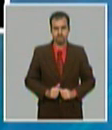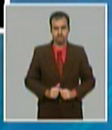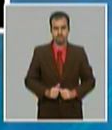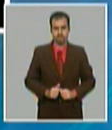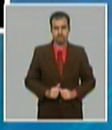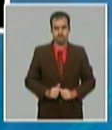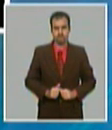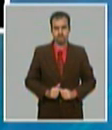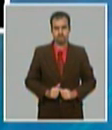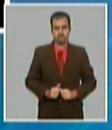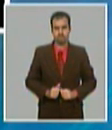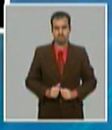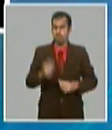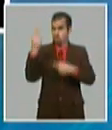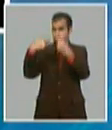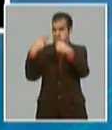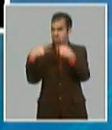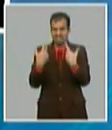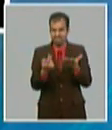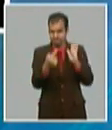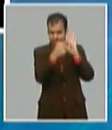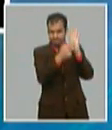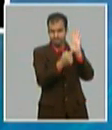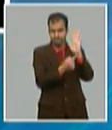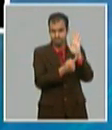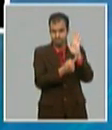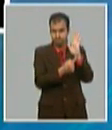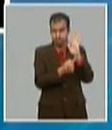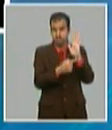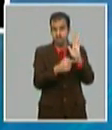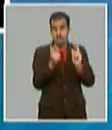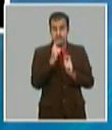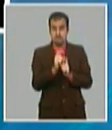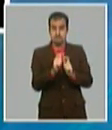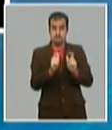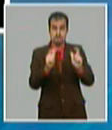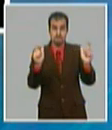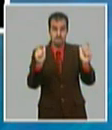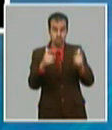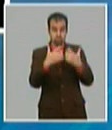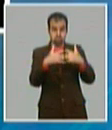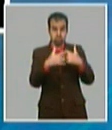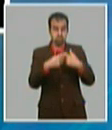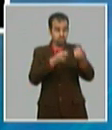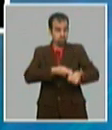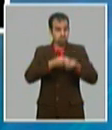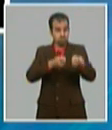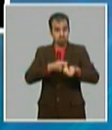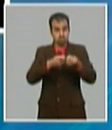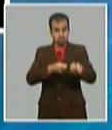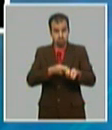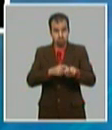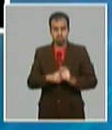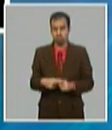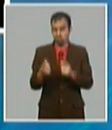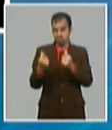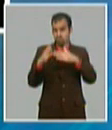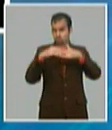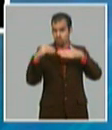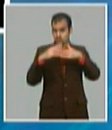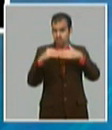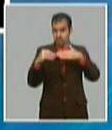son potenciar la producción agropecuaria y destinar los recursos materiales y financieros en divisas